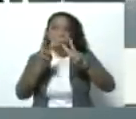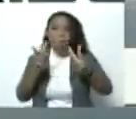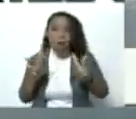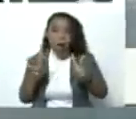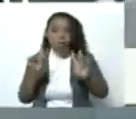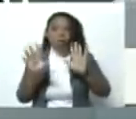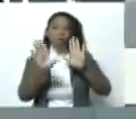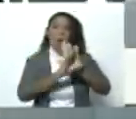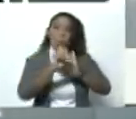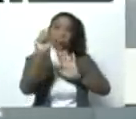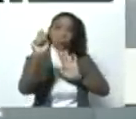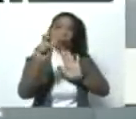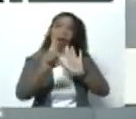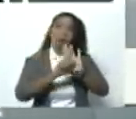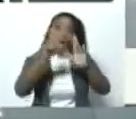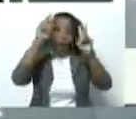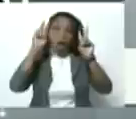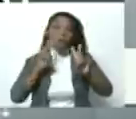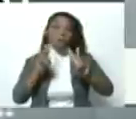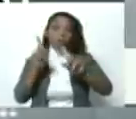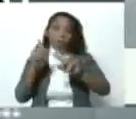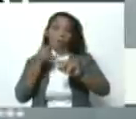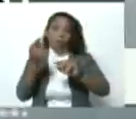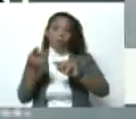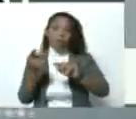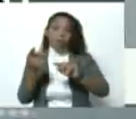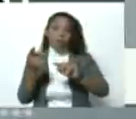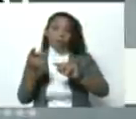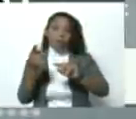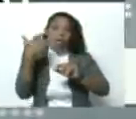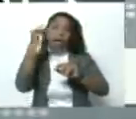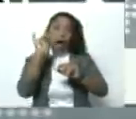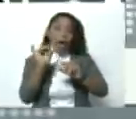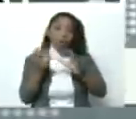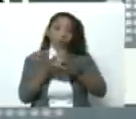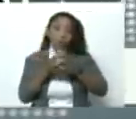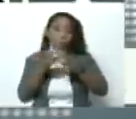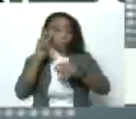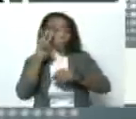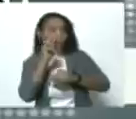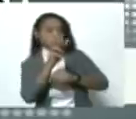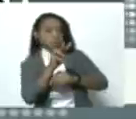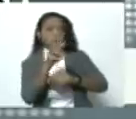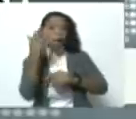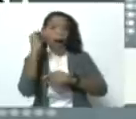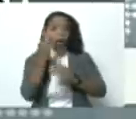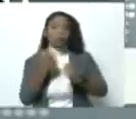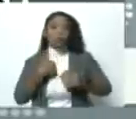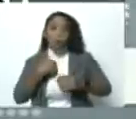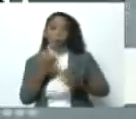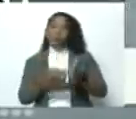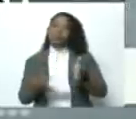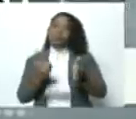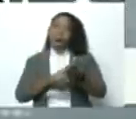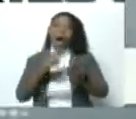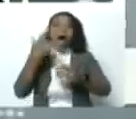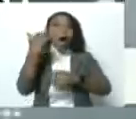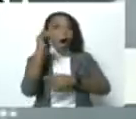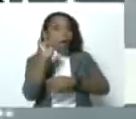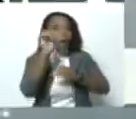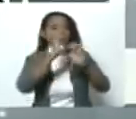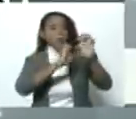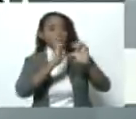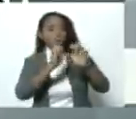pacífico, constitucional y legal. Eso es que se desprende en esta declaración. Y tienen un conjunto de observaciones que, repito, habrá que evaluar cuando